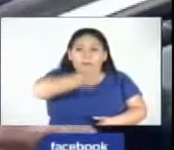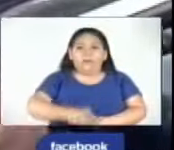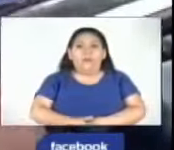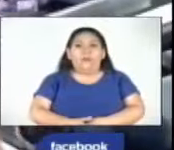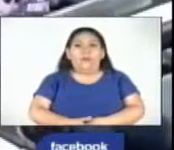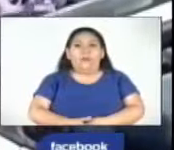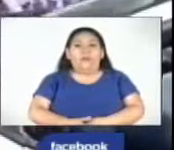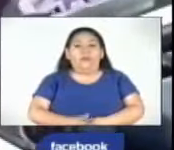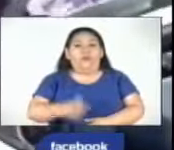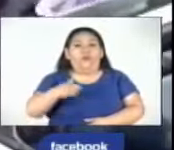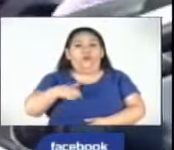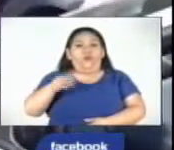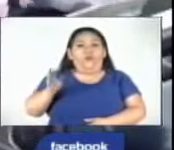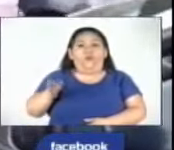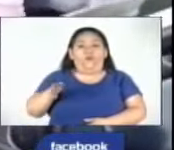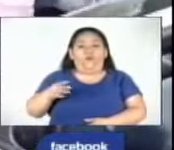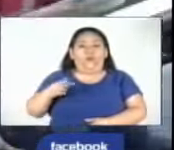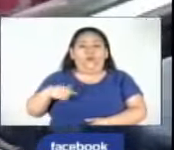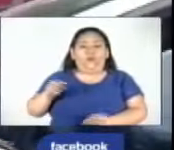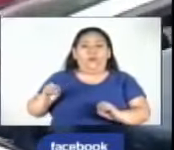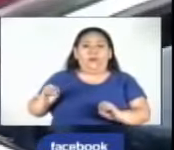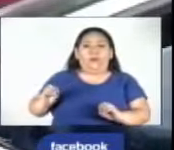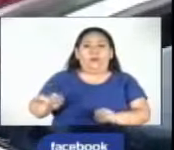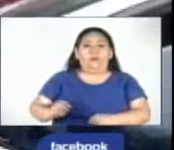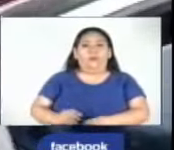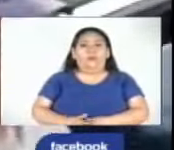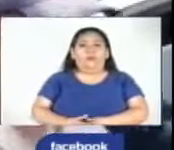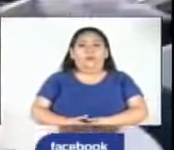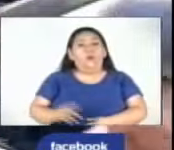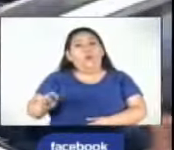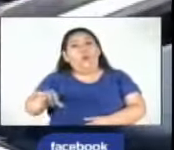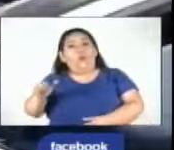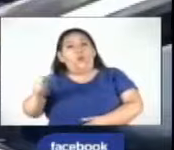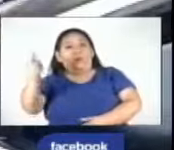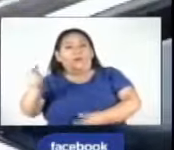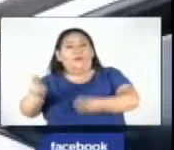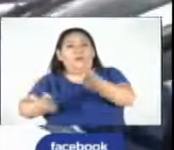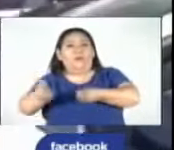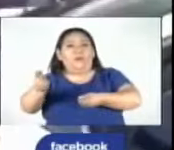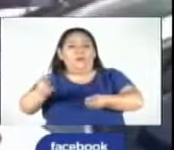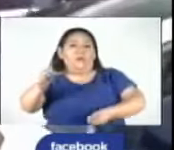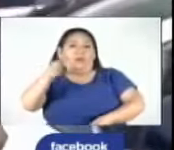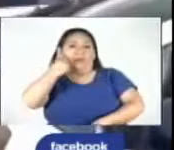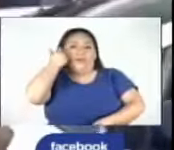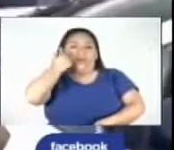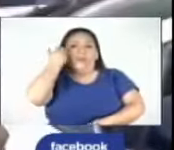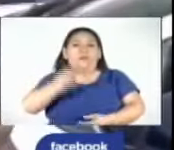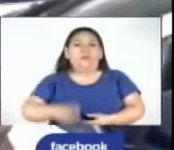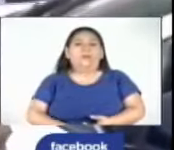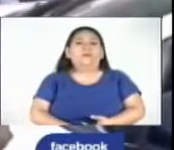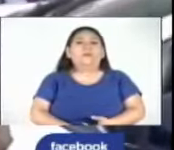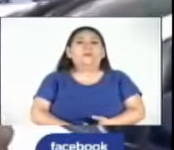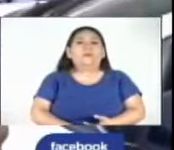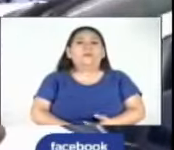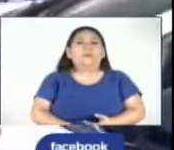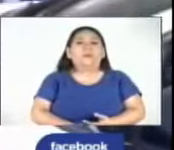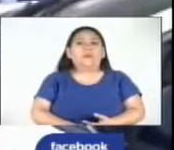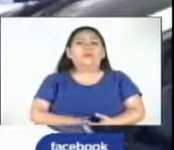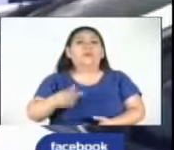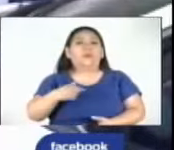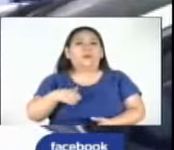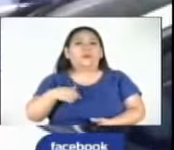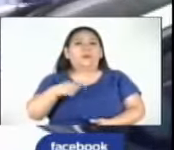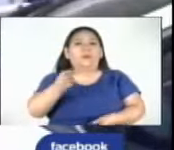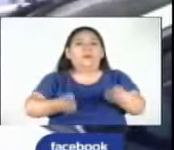Yo venía en un bus grande, pero no lo traía yo ahorita. Solo el conductor, yo y una muchacha. Sí, es que la verdad que iban dos